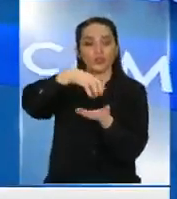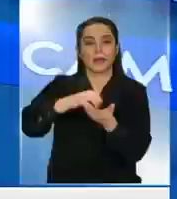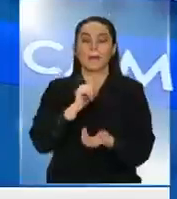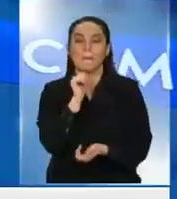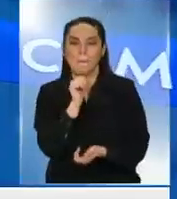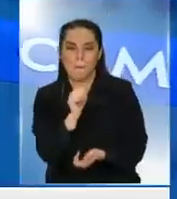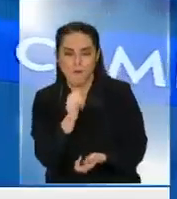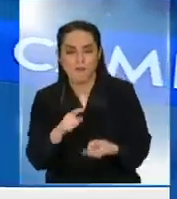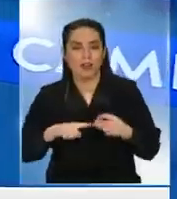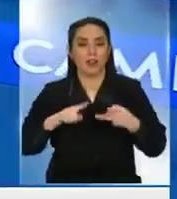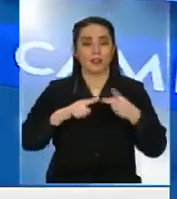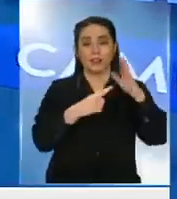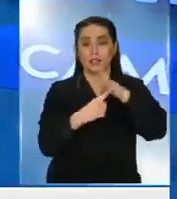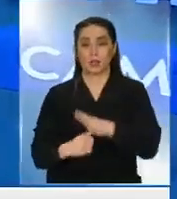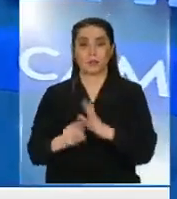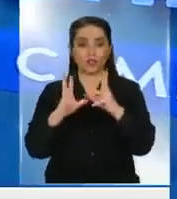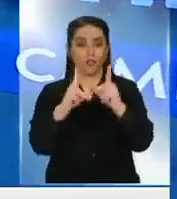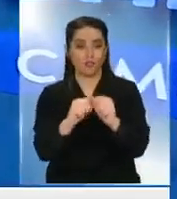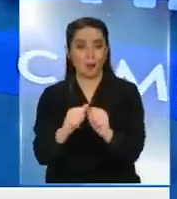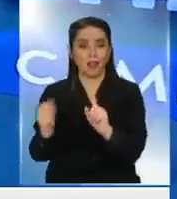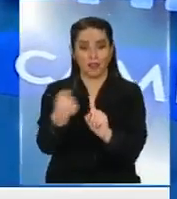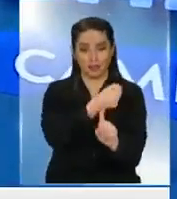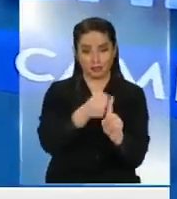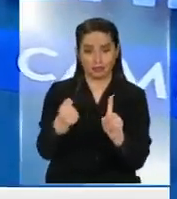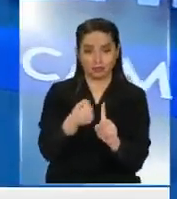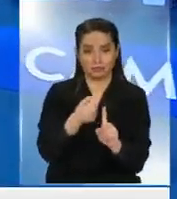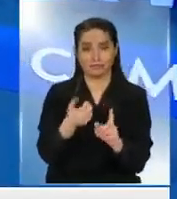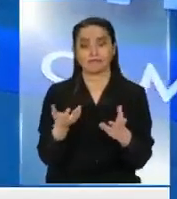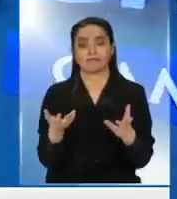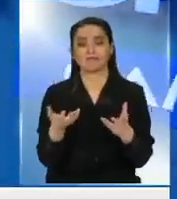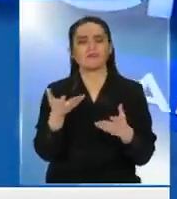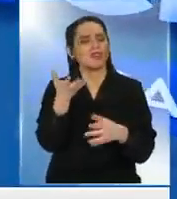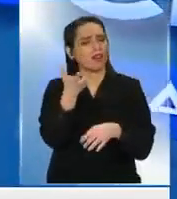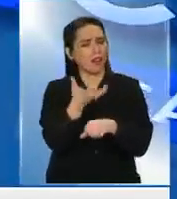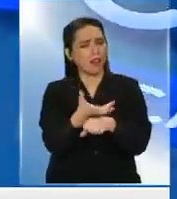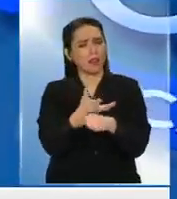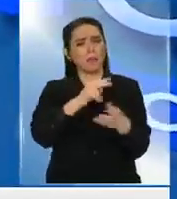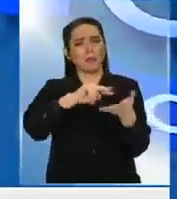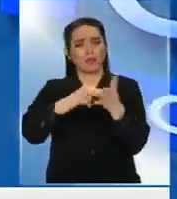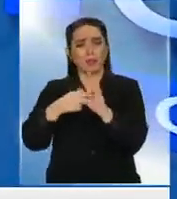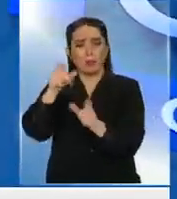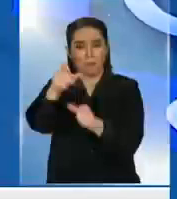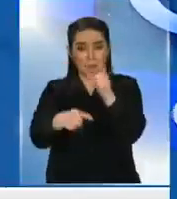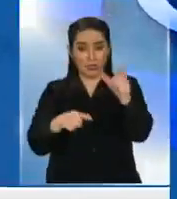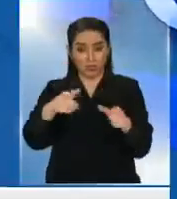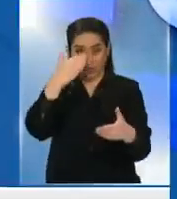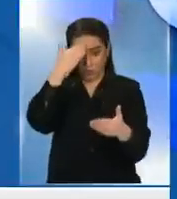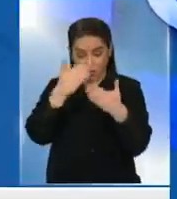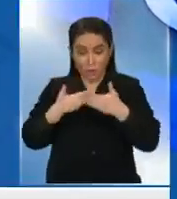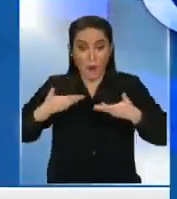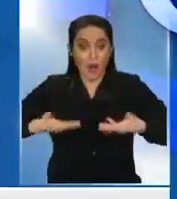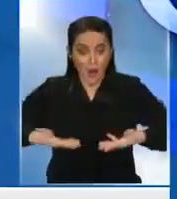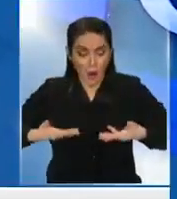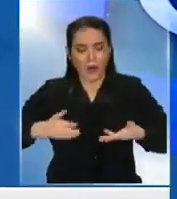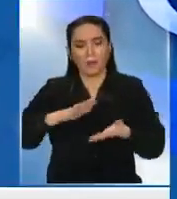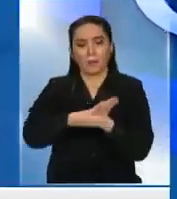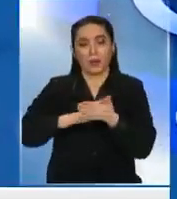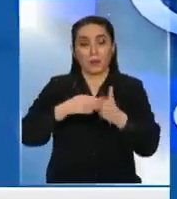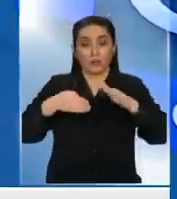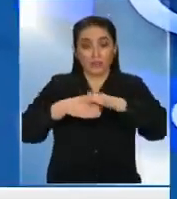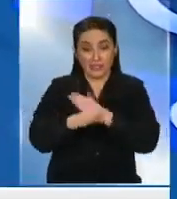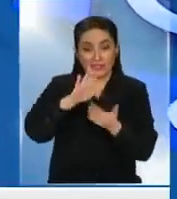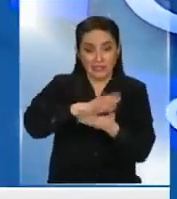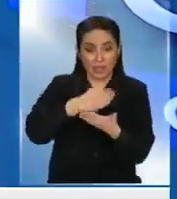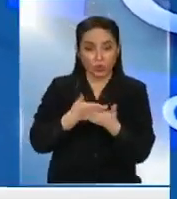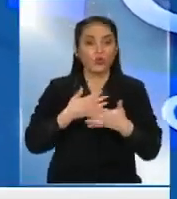la discriminación, la violencia intrafamiliar, muchos de los problemas que nosotros hoy día enfrentamos, el acceso a la salud, se